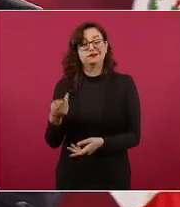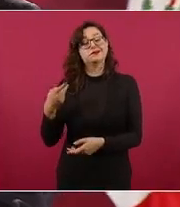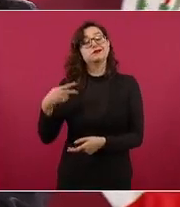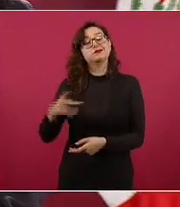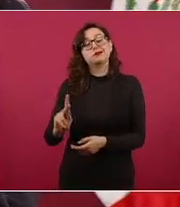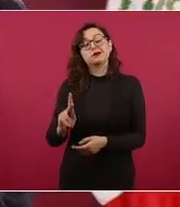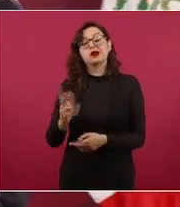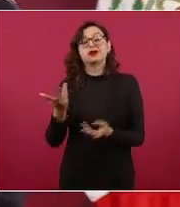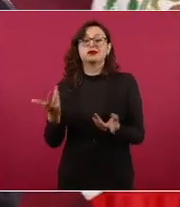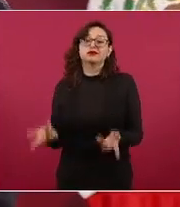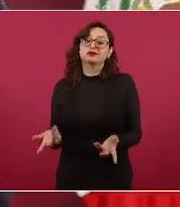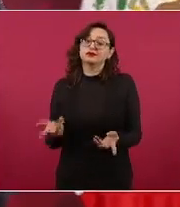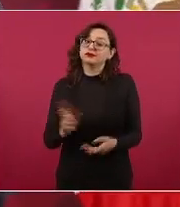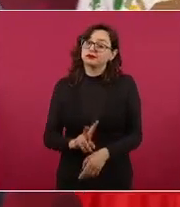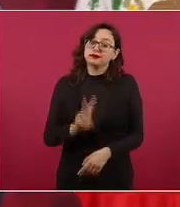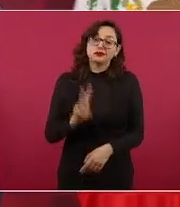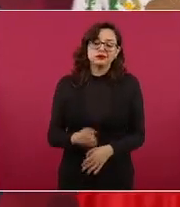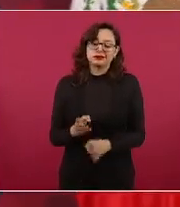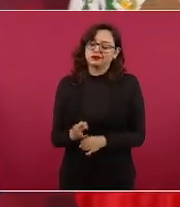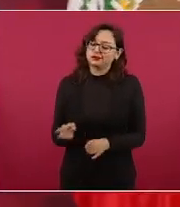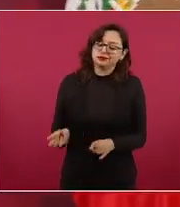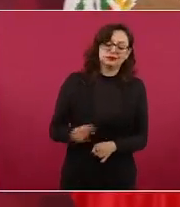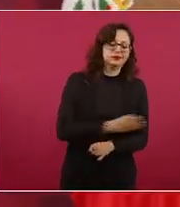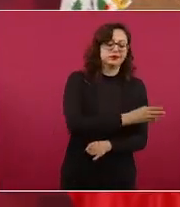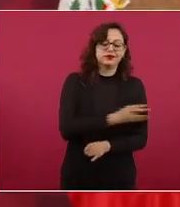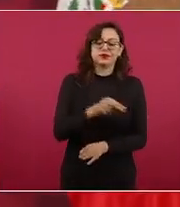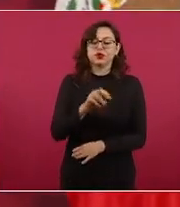el desbarajuste del periodo neoliberal